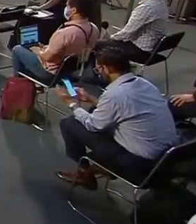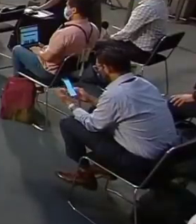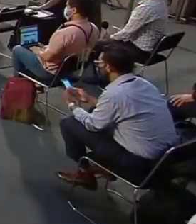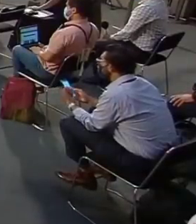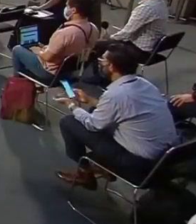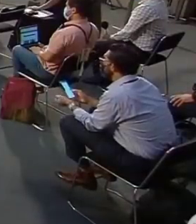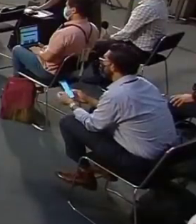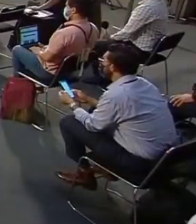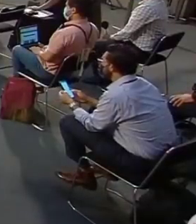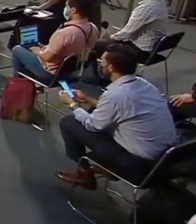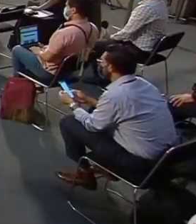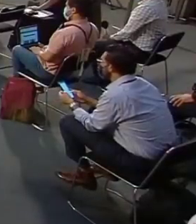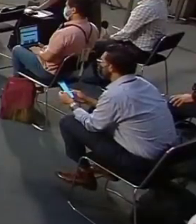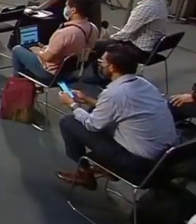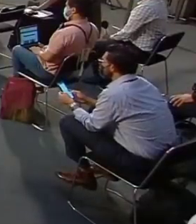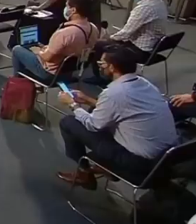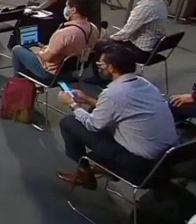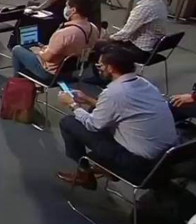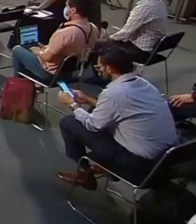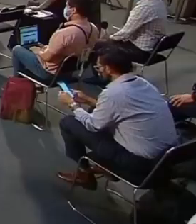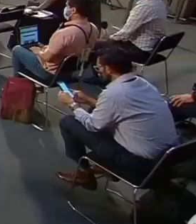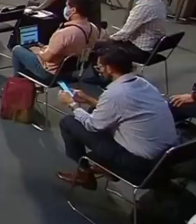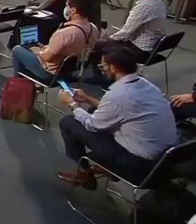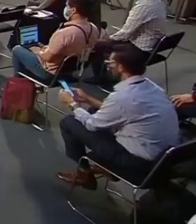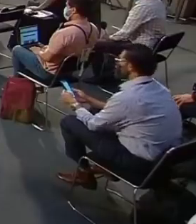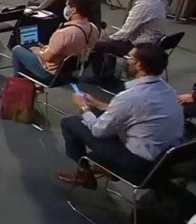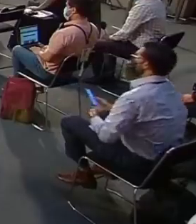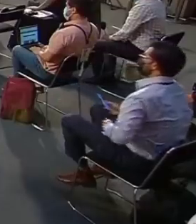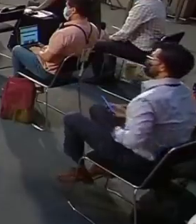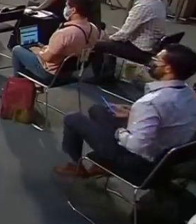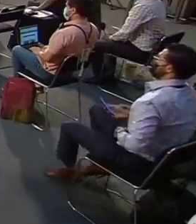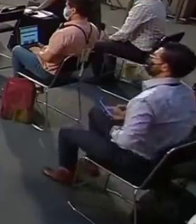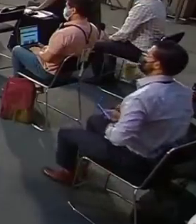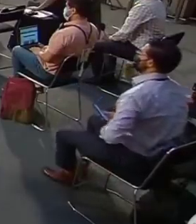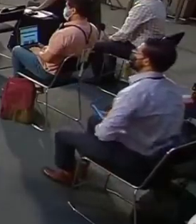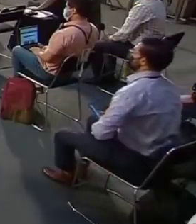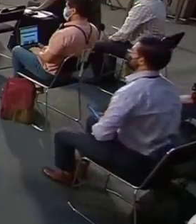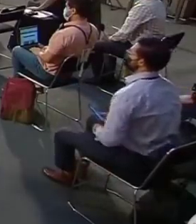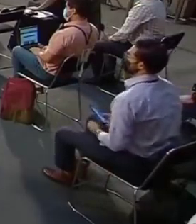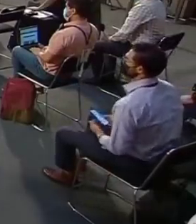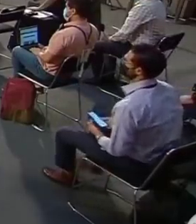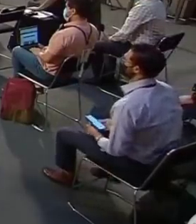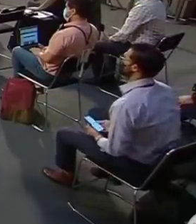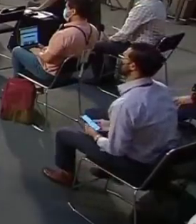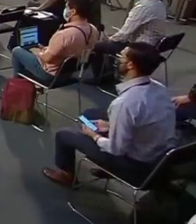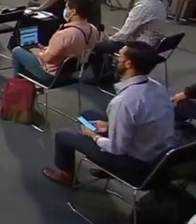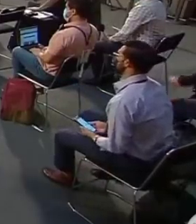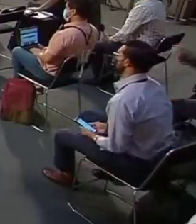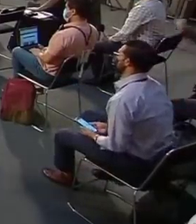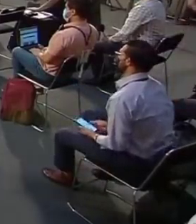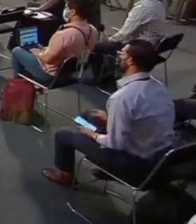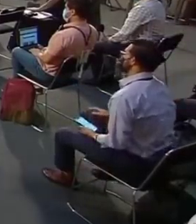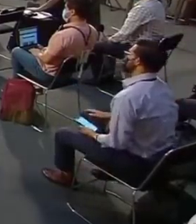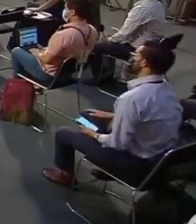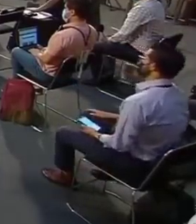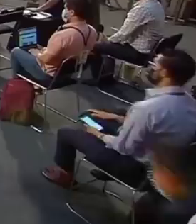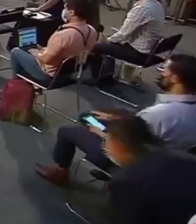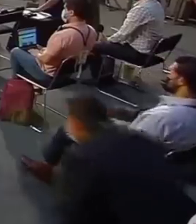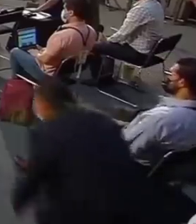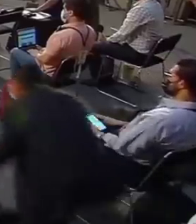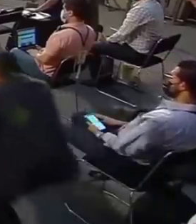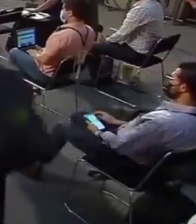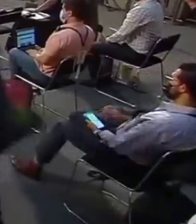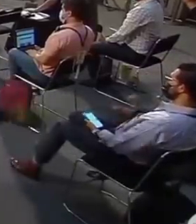pues aquí está aquí está todo y el lunes este platicamos ¿sí? de acuerdo muchas